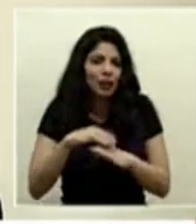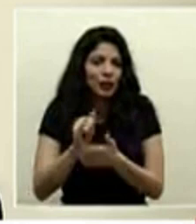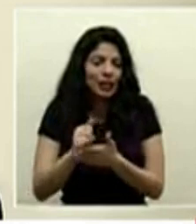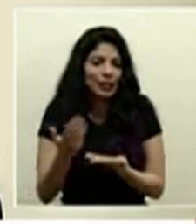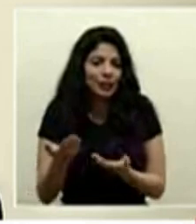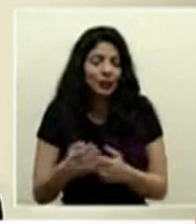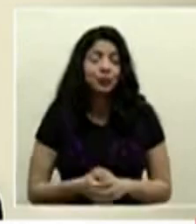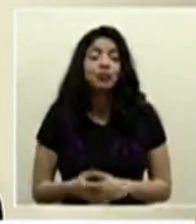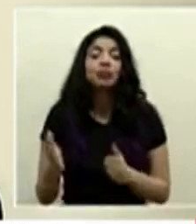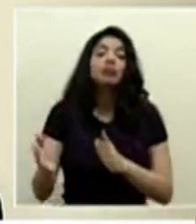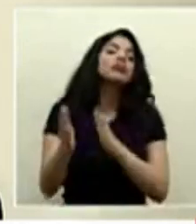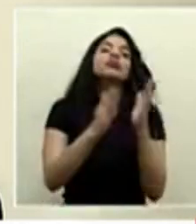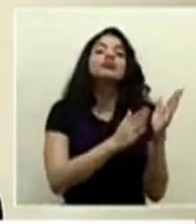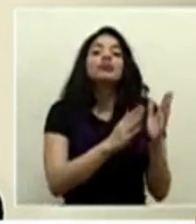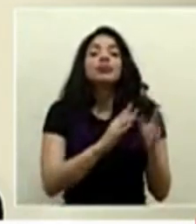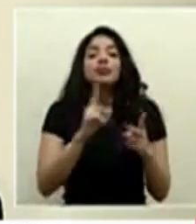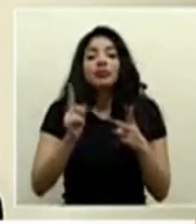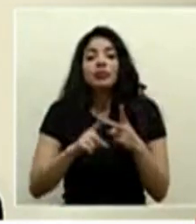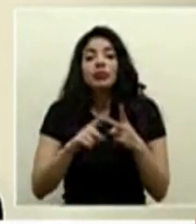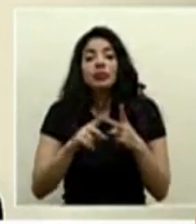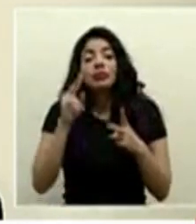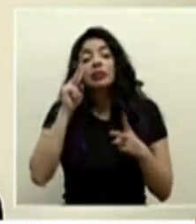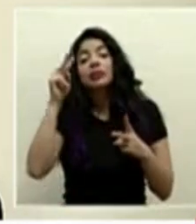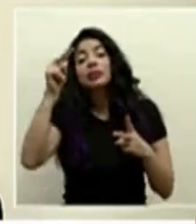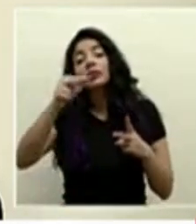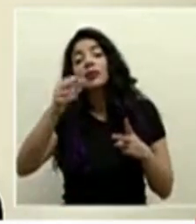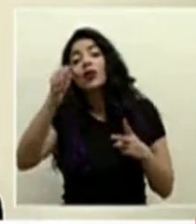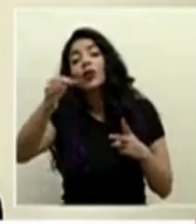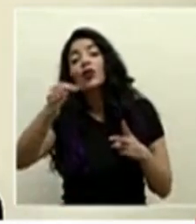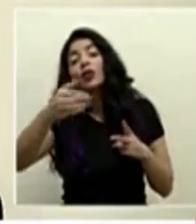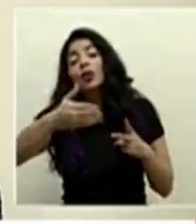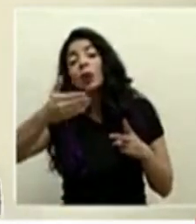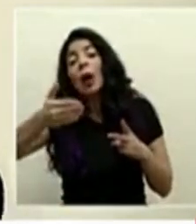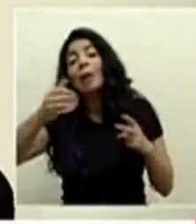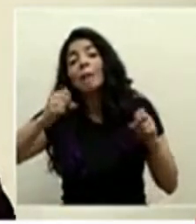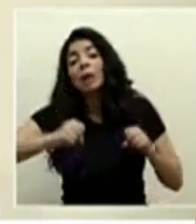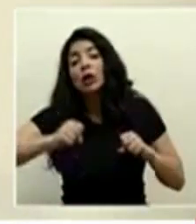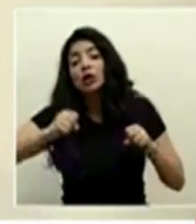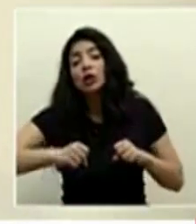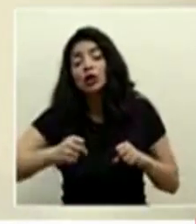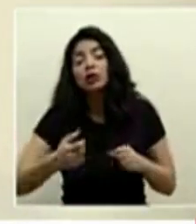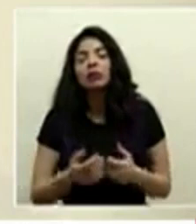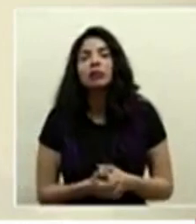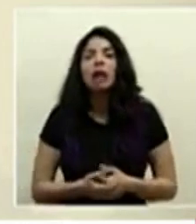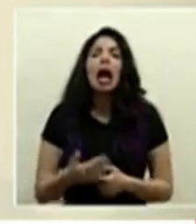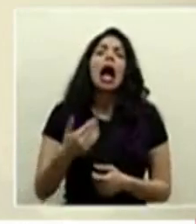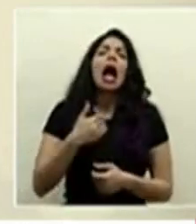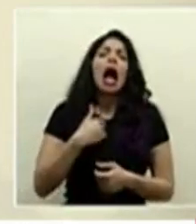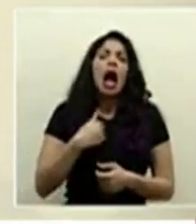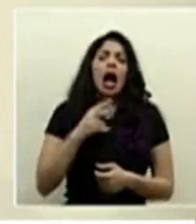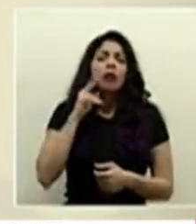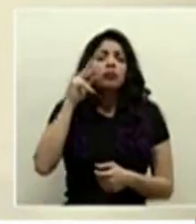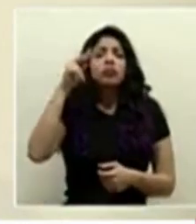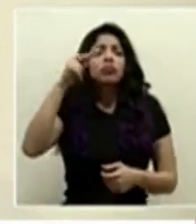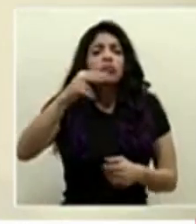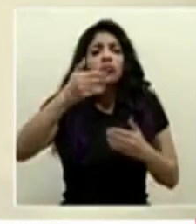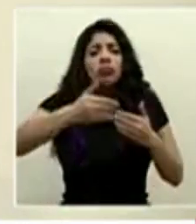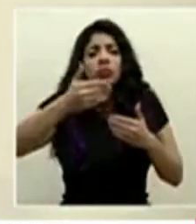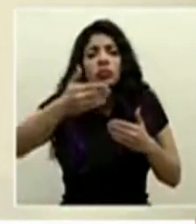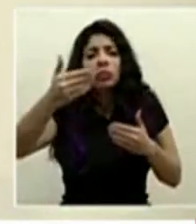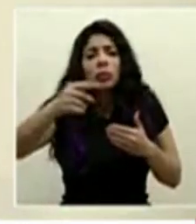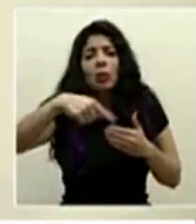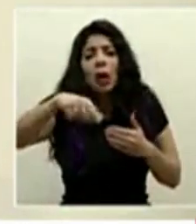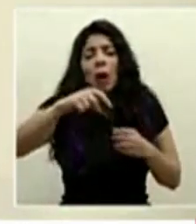con respecto a las proyecciones en realidad pues existen eventualmente proyecciones que podrían